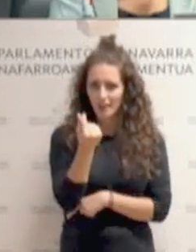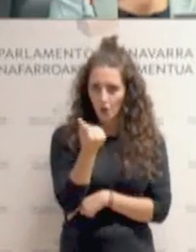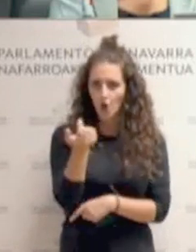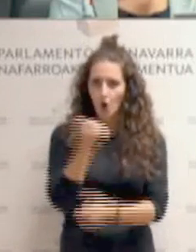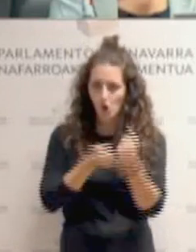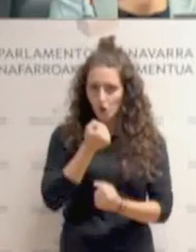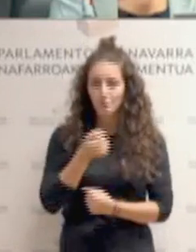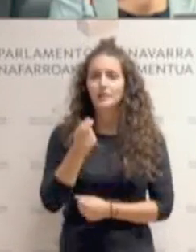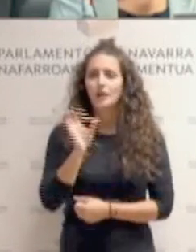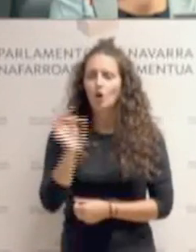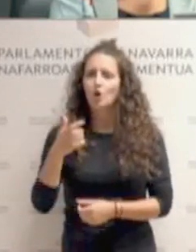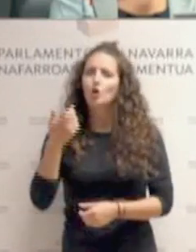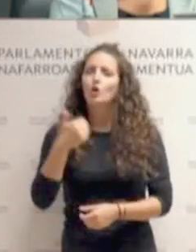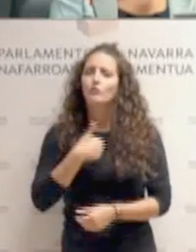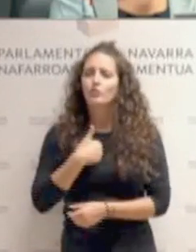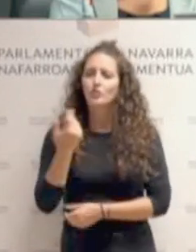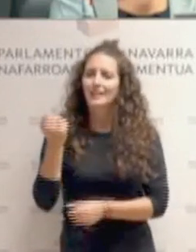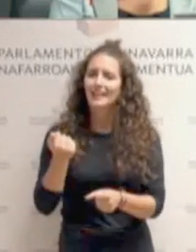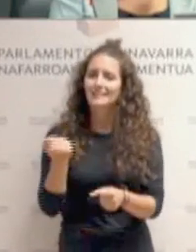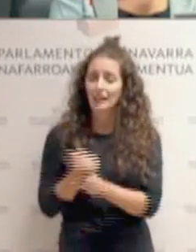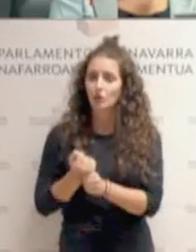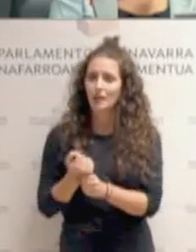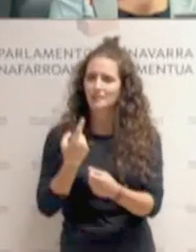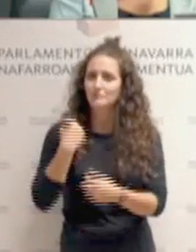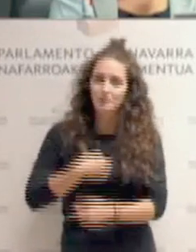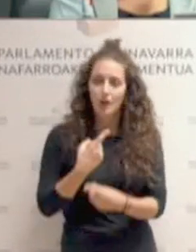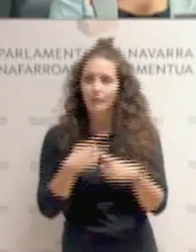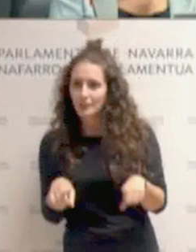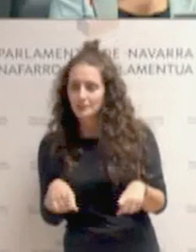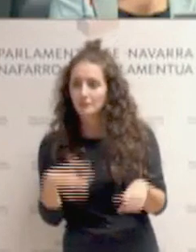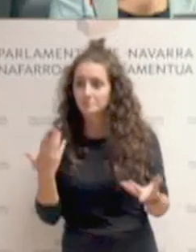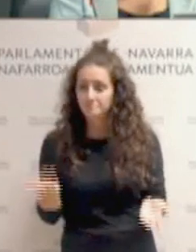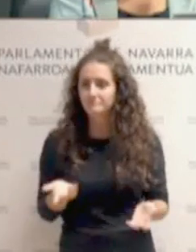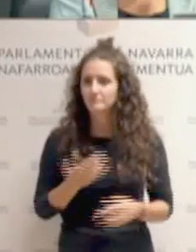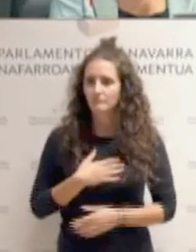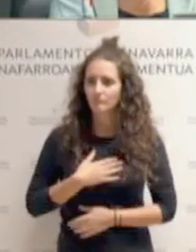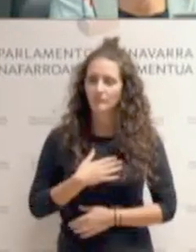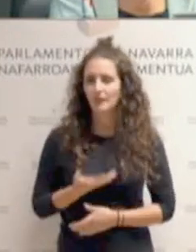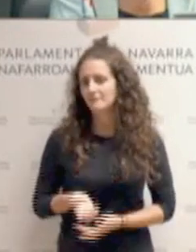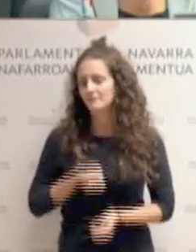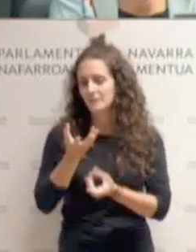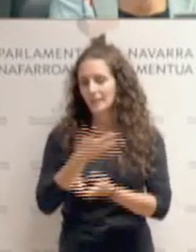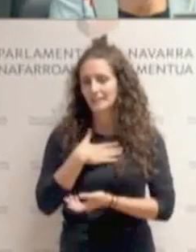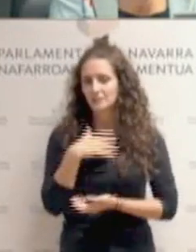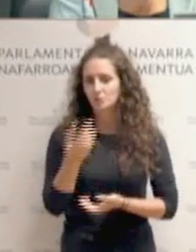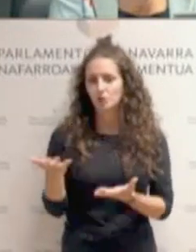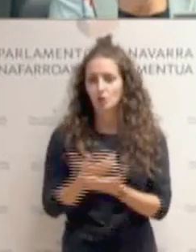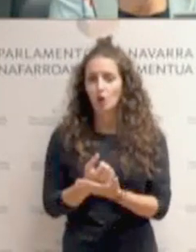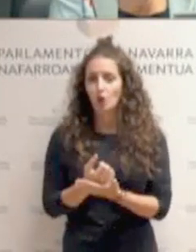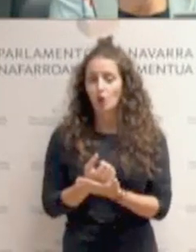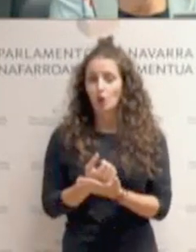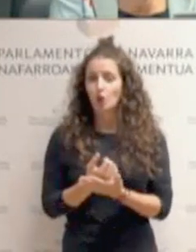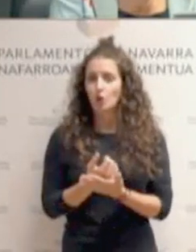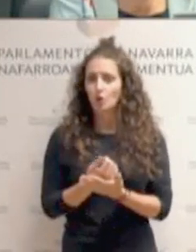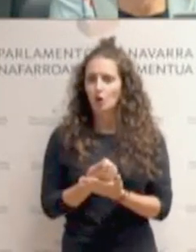condicionales laborales van a ser las mismas. Evidentemente, le combinamos desde luego, señor vicepresidente, que todo esto no lo deje para el día